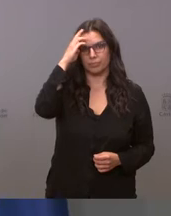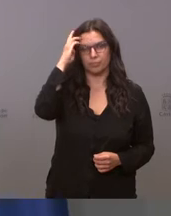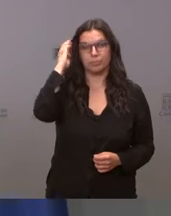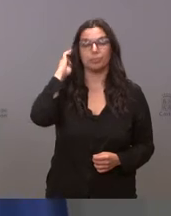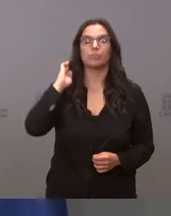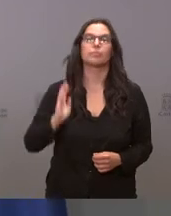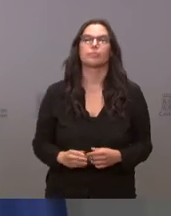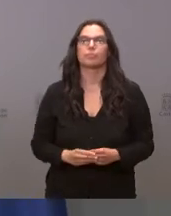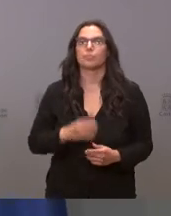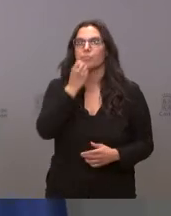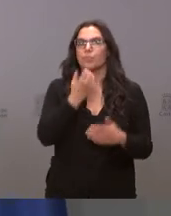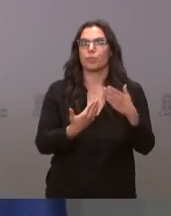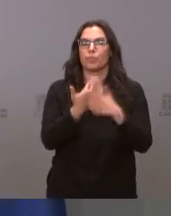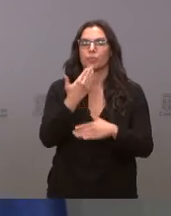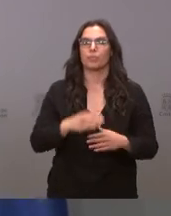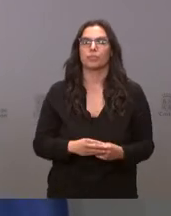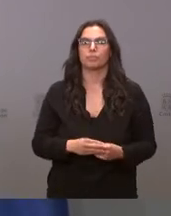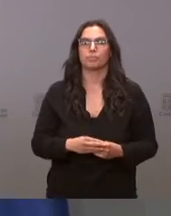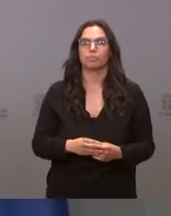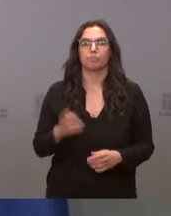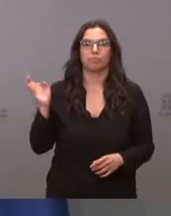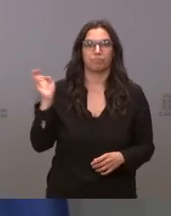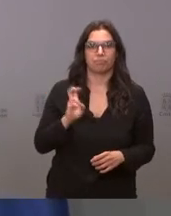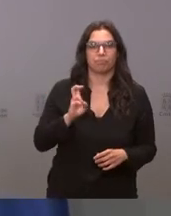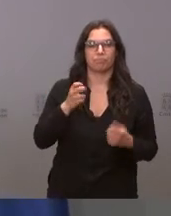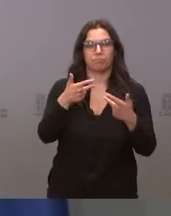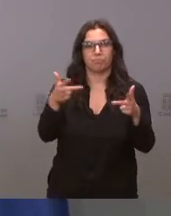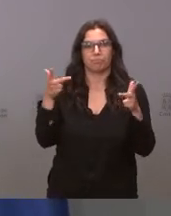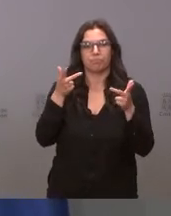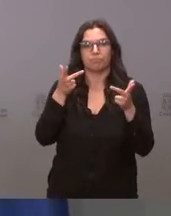Muy bien, muy buenos días. Muy bien,